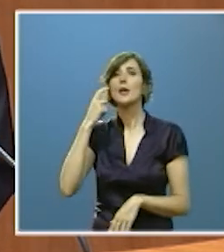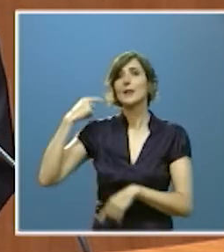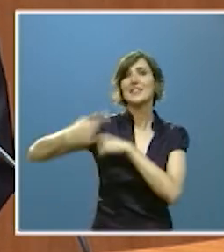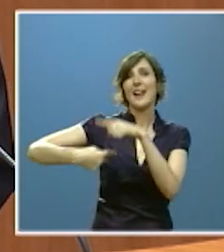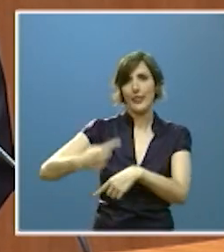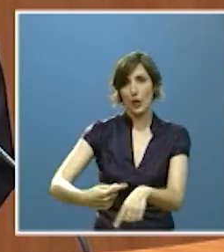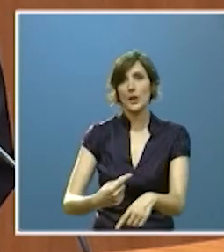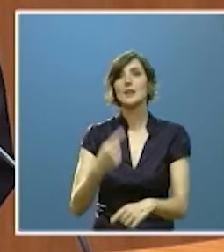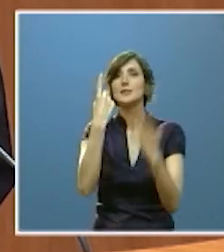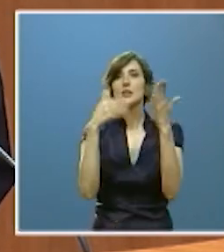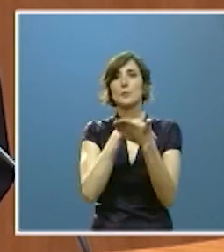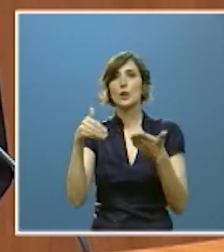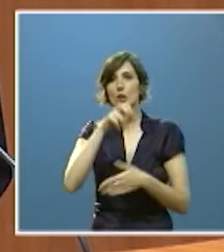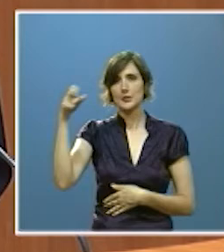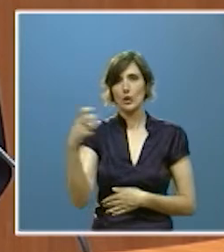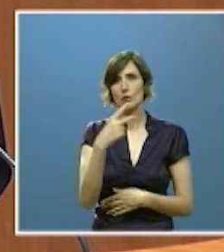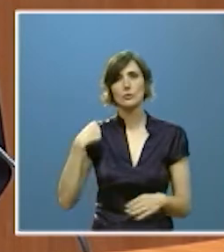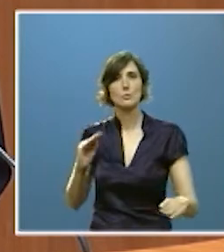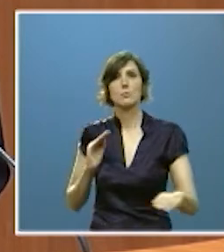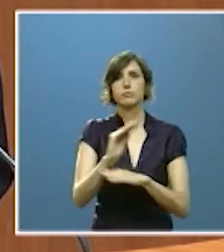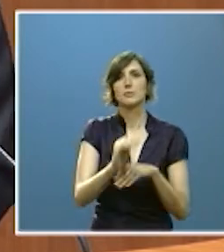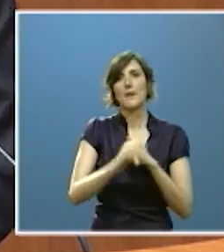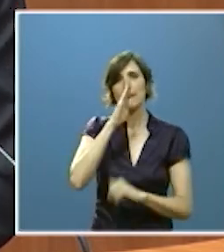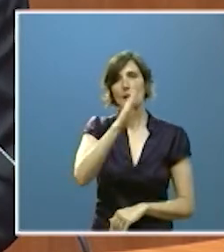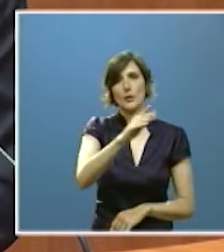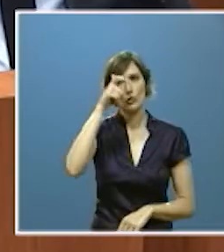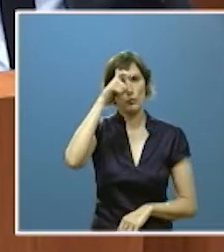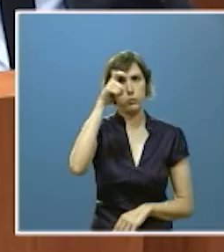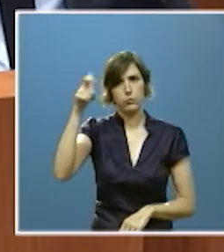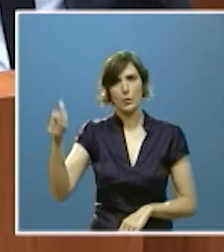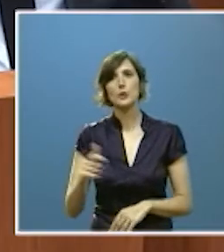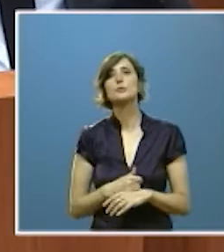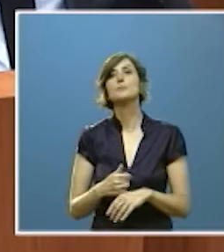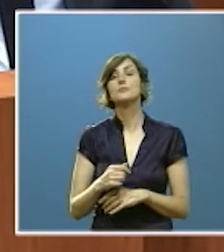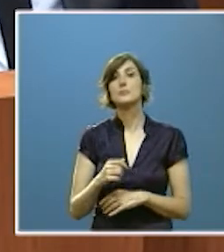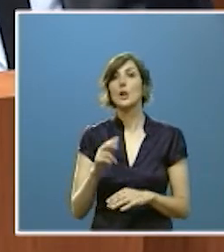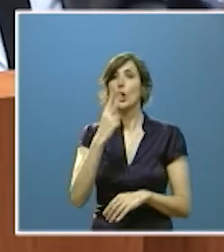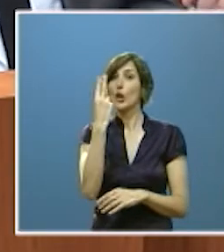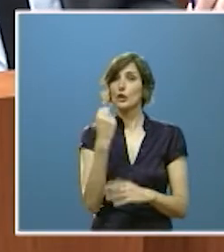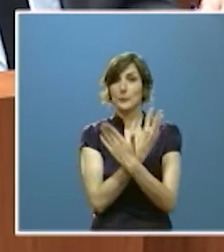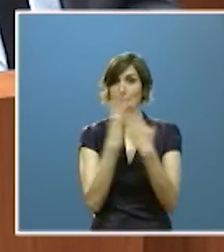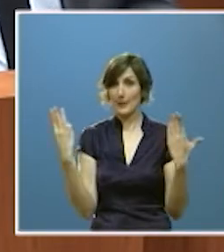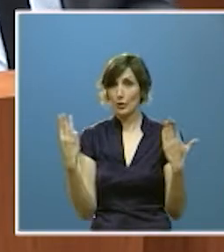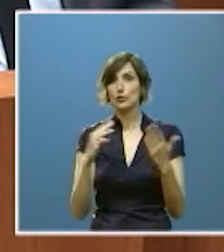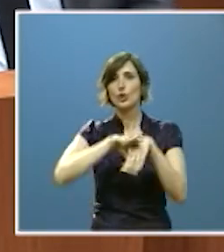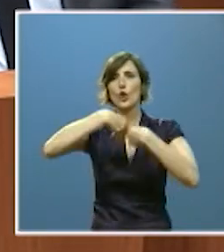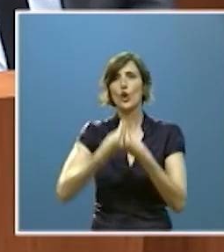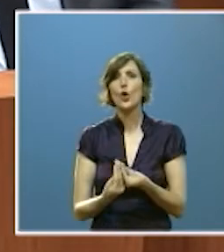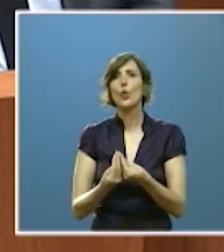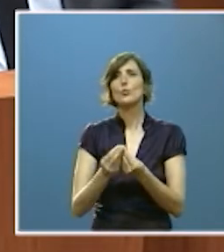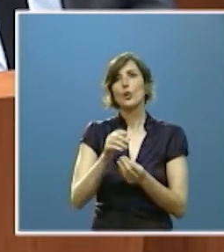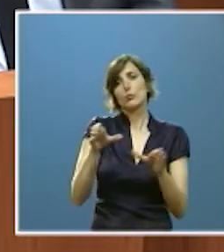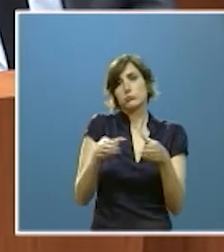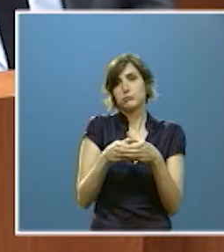que van a destinarse principalmente al medio rural por otro lado en 2018 el conjunto de la cooperación económica con las entidades